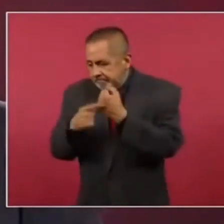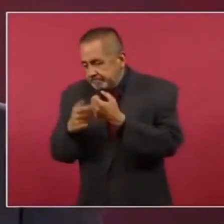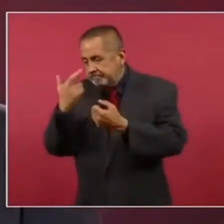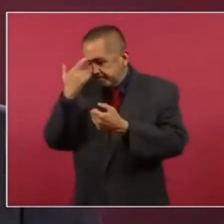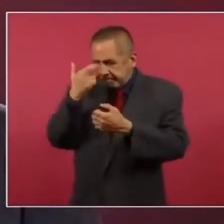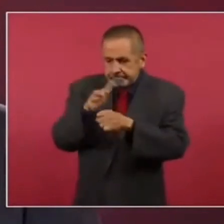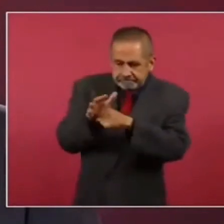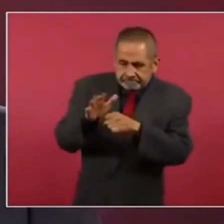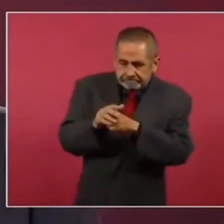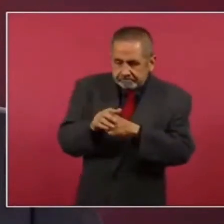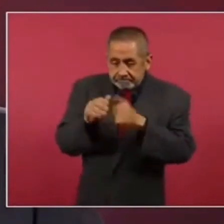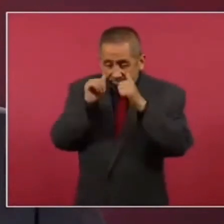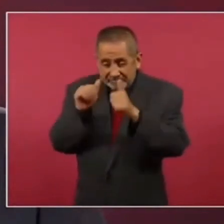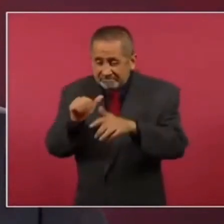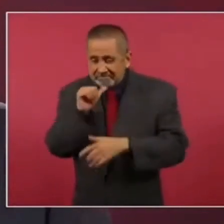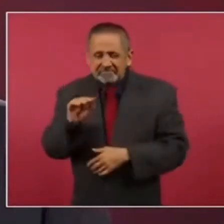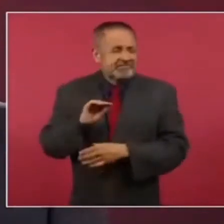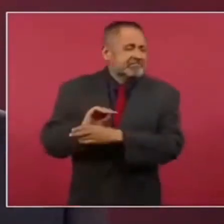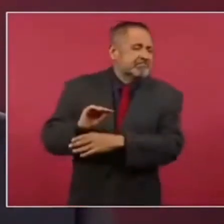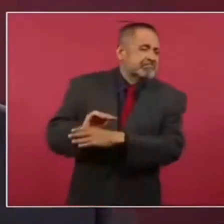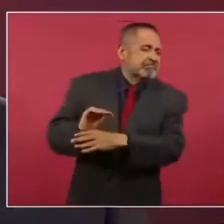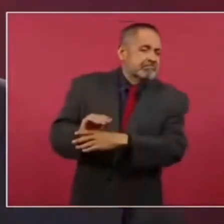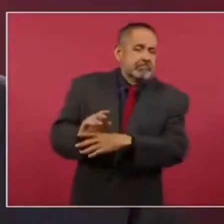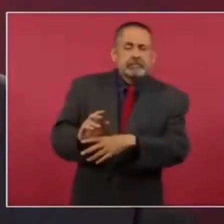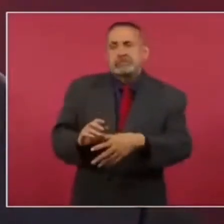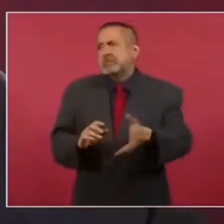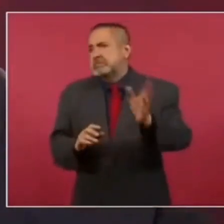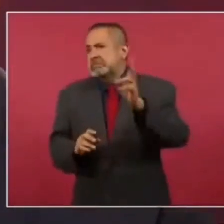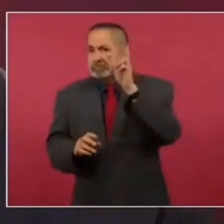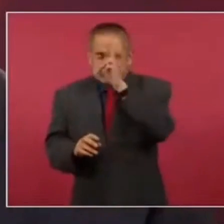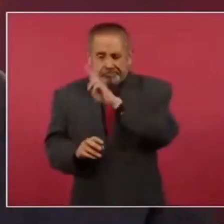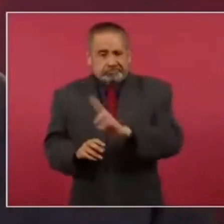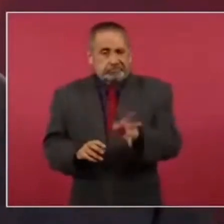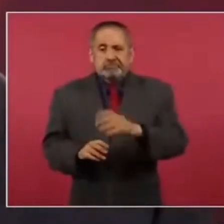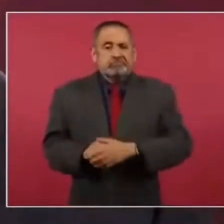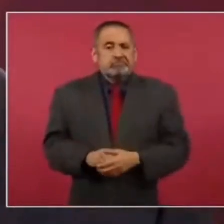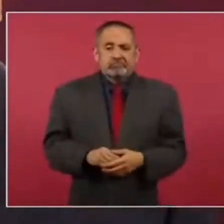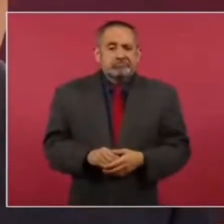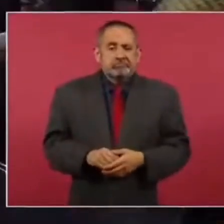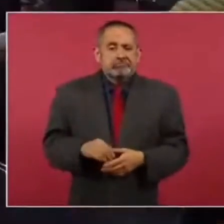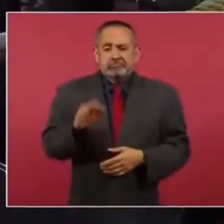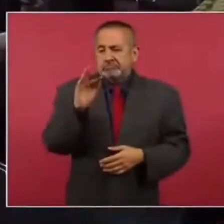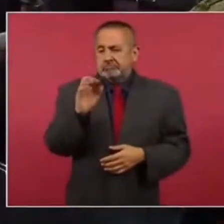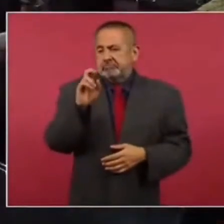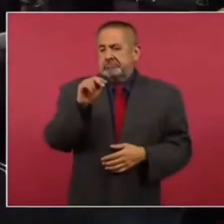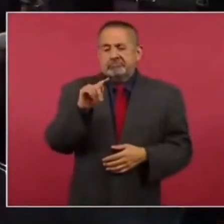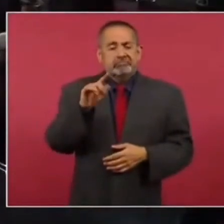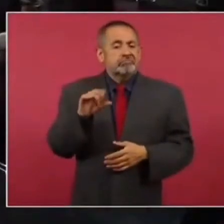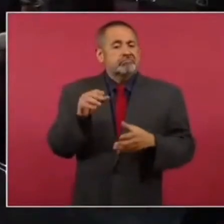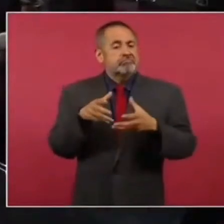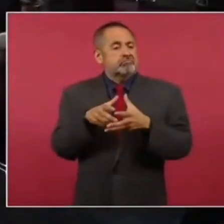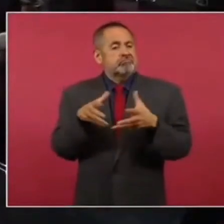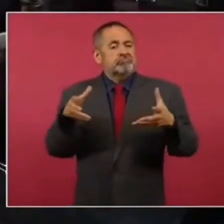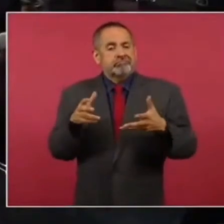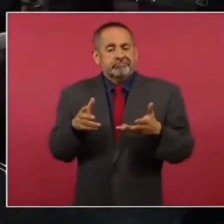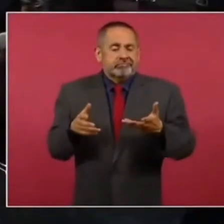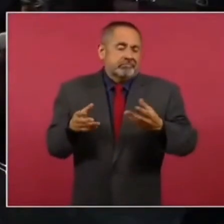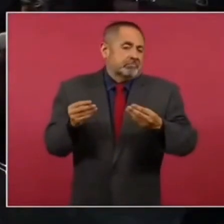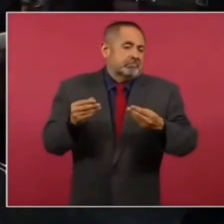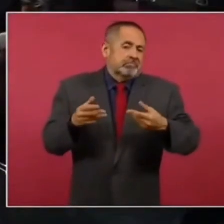las causas, pues no va haber fentanilo, que es lo que deseamos,